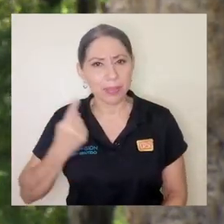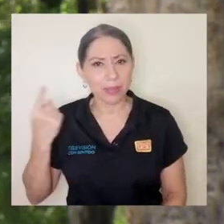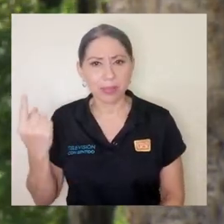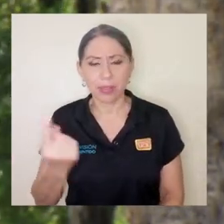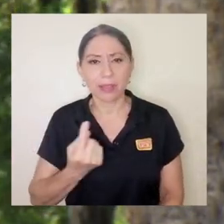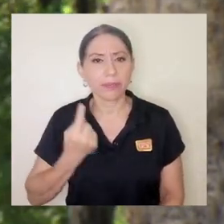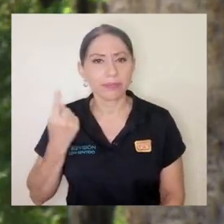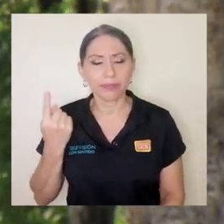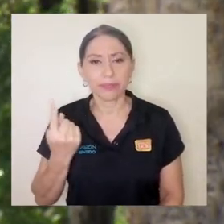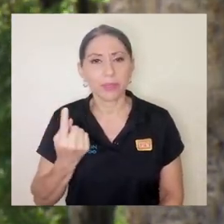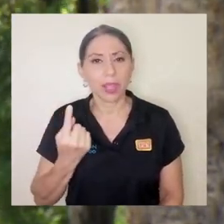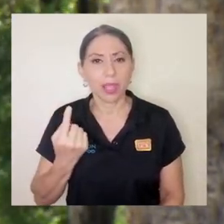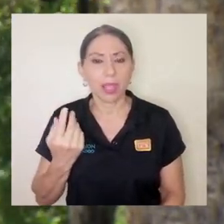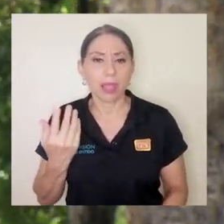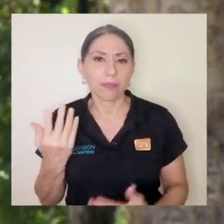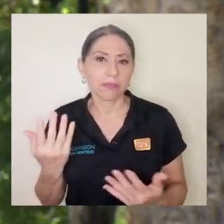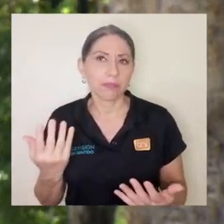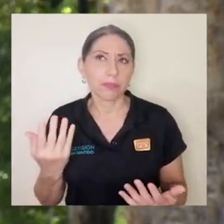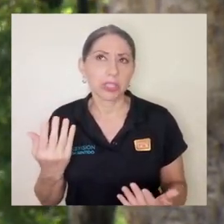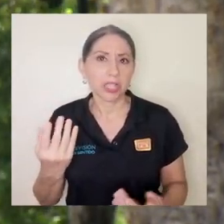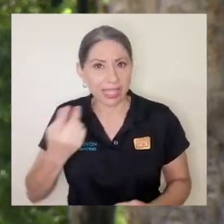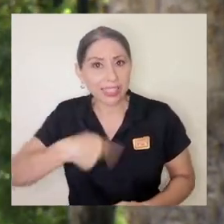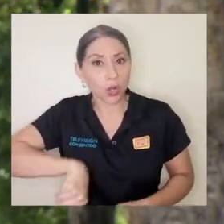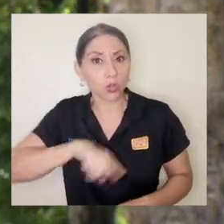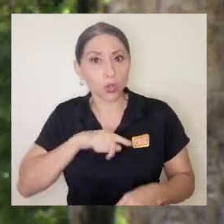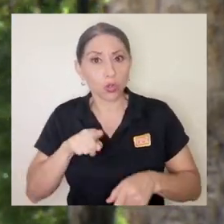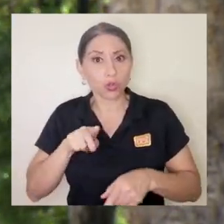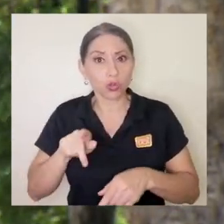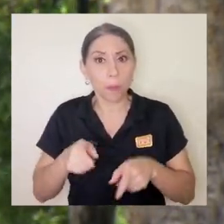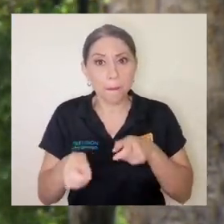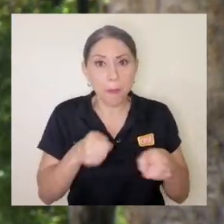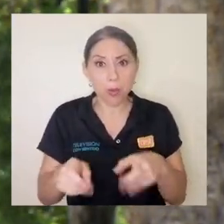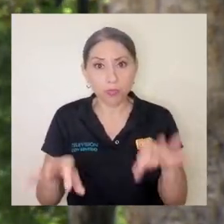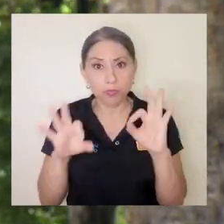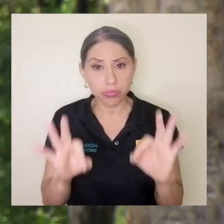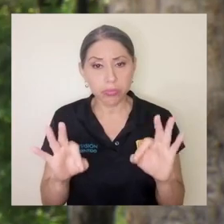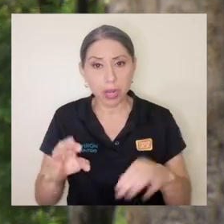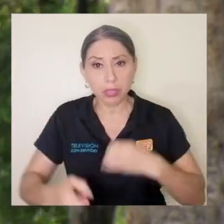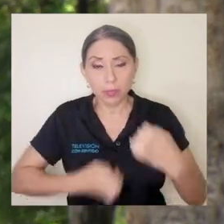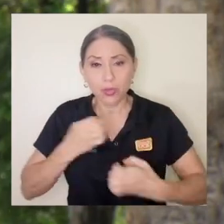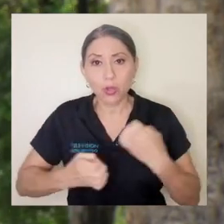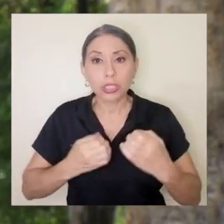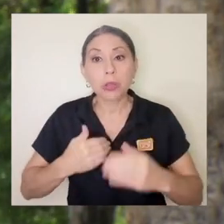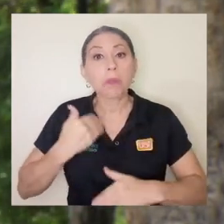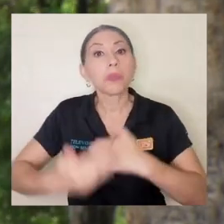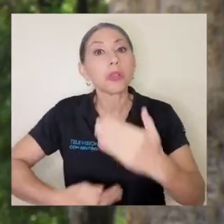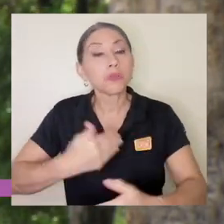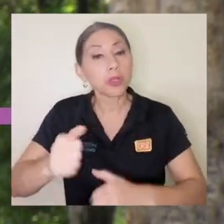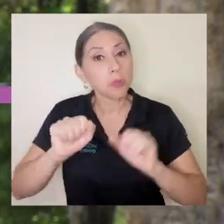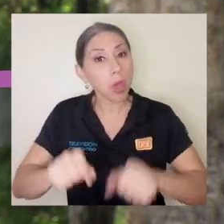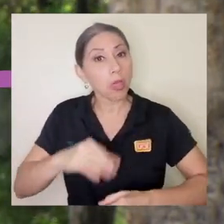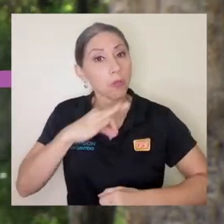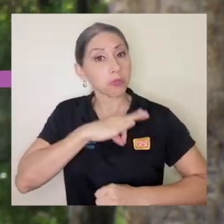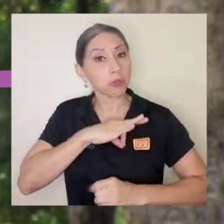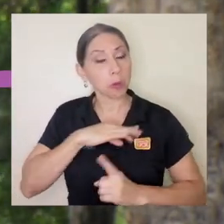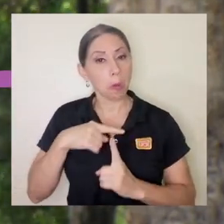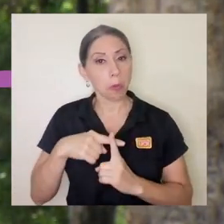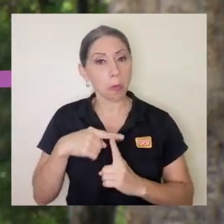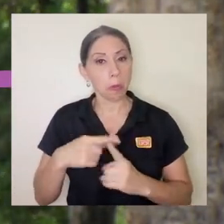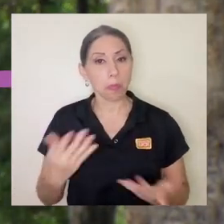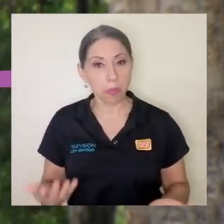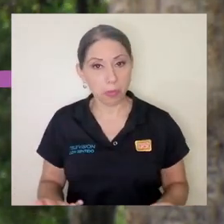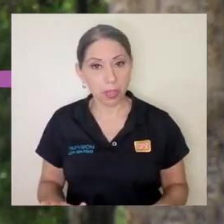a ser si hacemos un buen manejo generalmente va a ser algo que a la poste nos va a favorecer